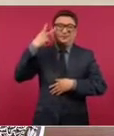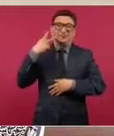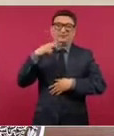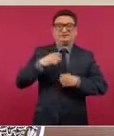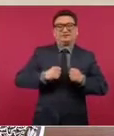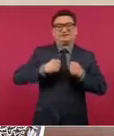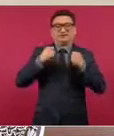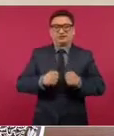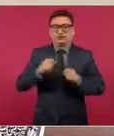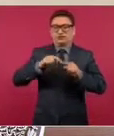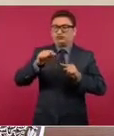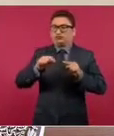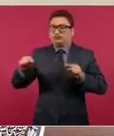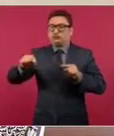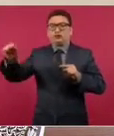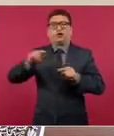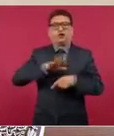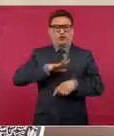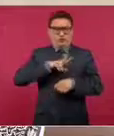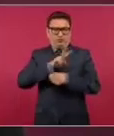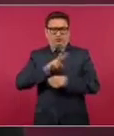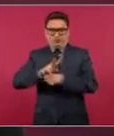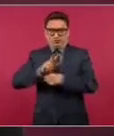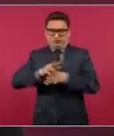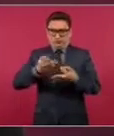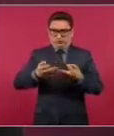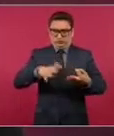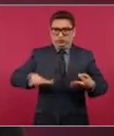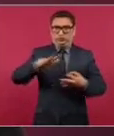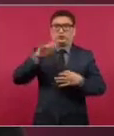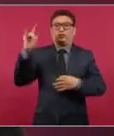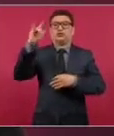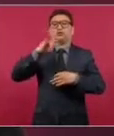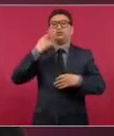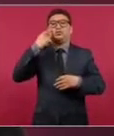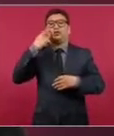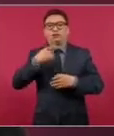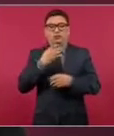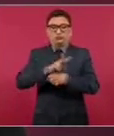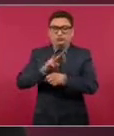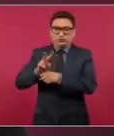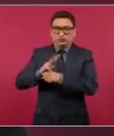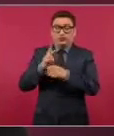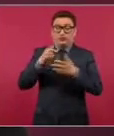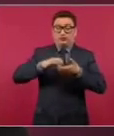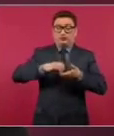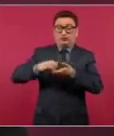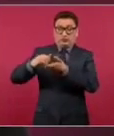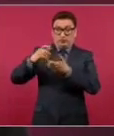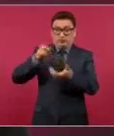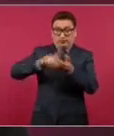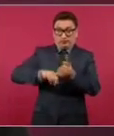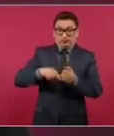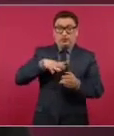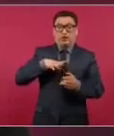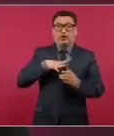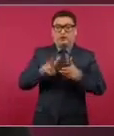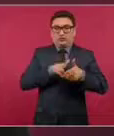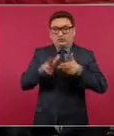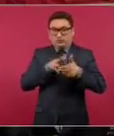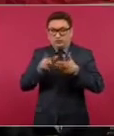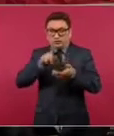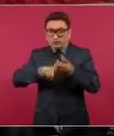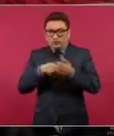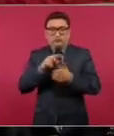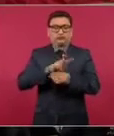del Tren Maya habrá vigilancia por tierra y por aire, con elementos a bordo de los vagones, patrullamientos a vías